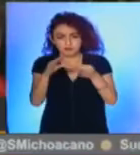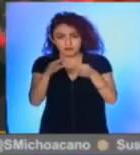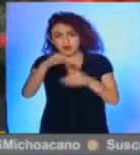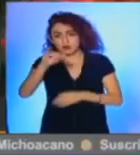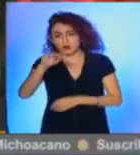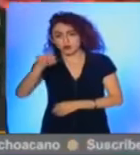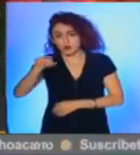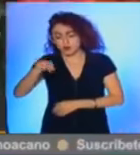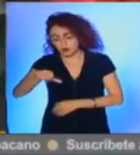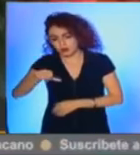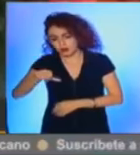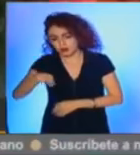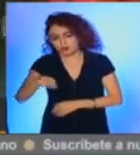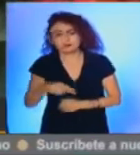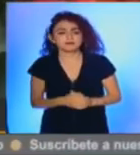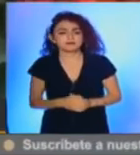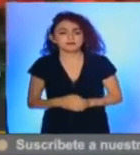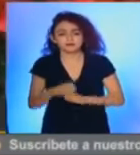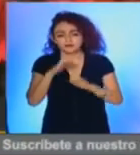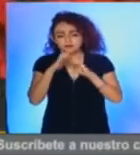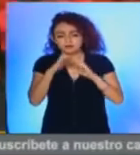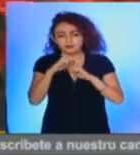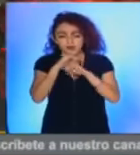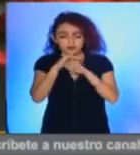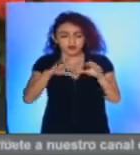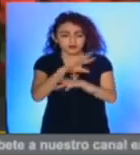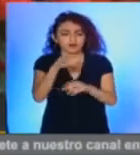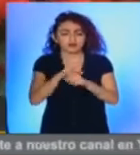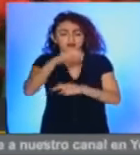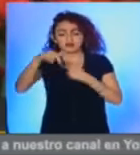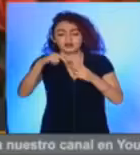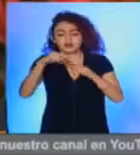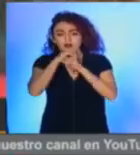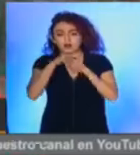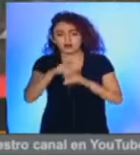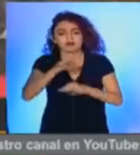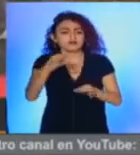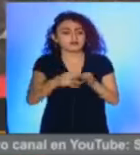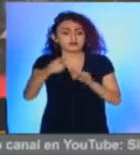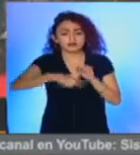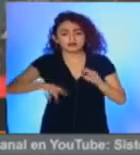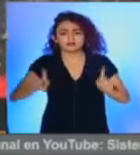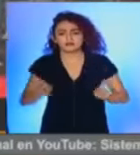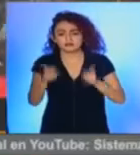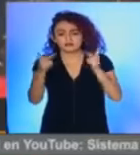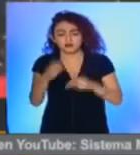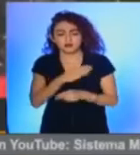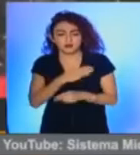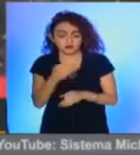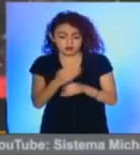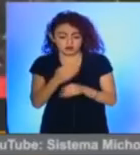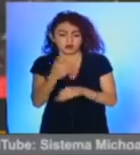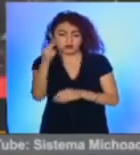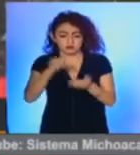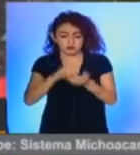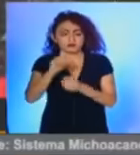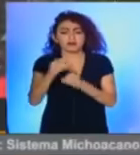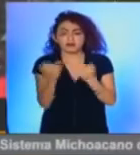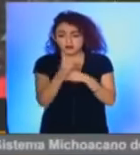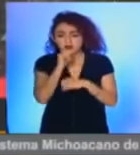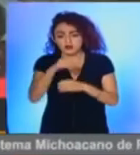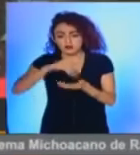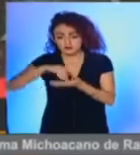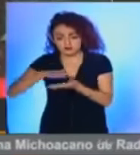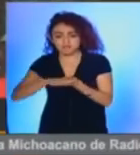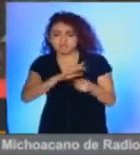Juan Albino de Jesús, en entrevista para el informativo La Región, precisó que la venta ha sido buena este año. Incluso se